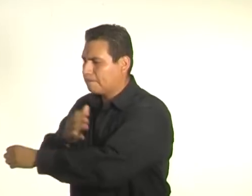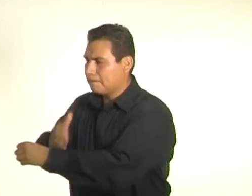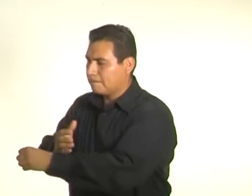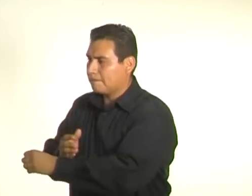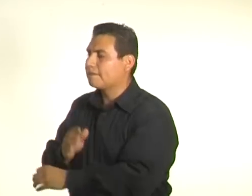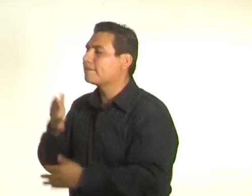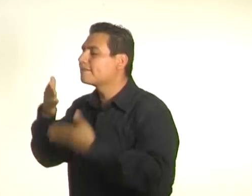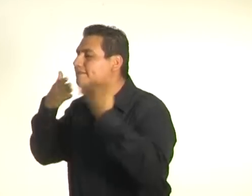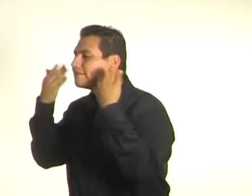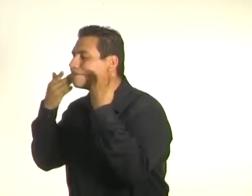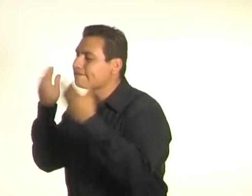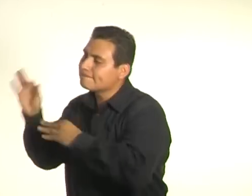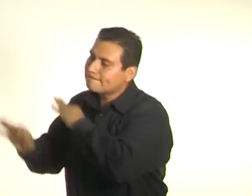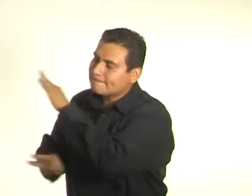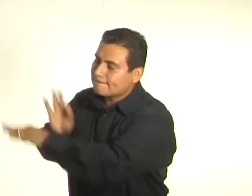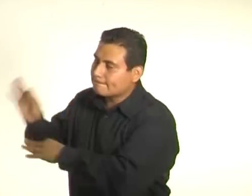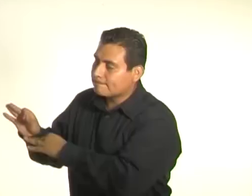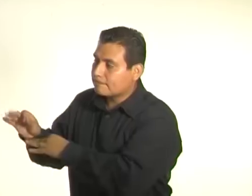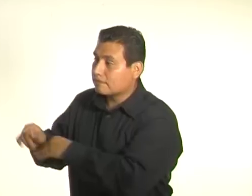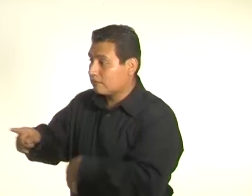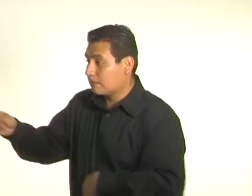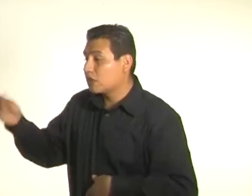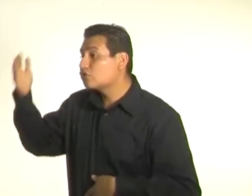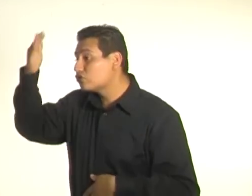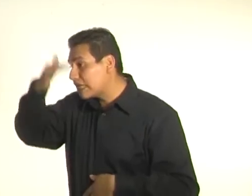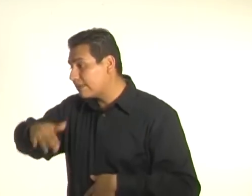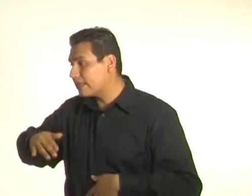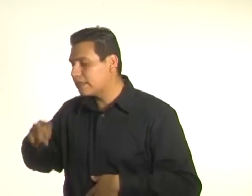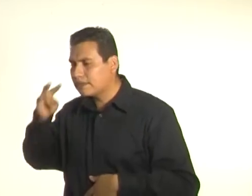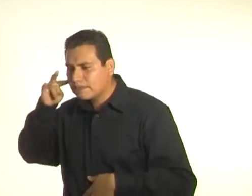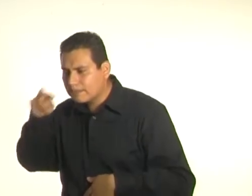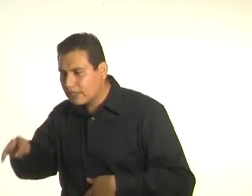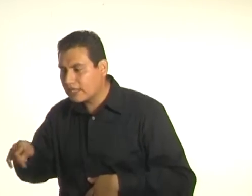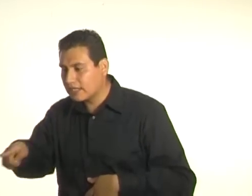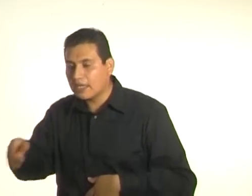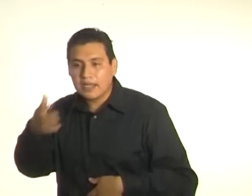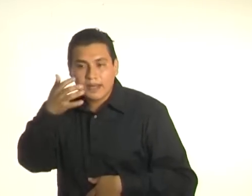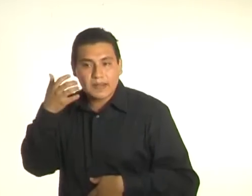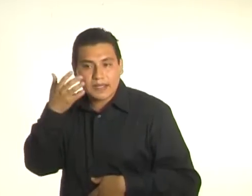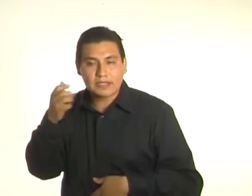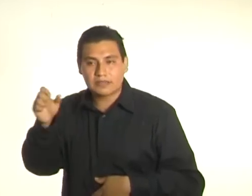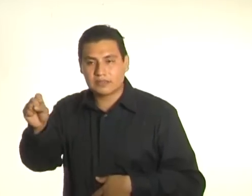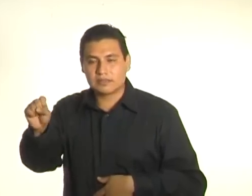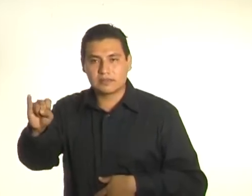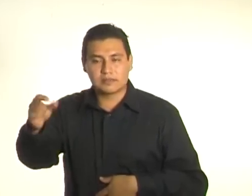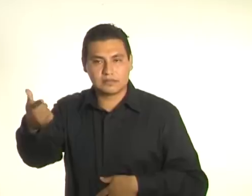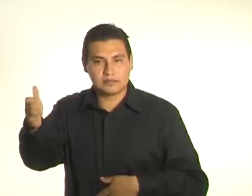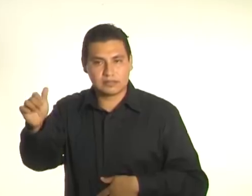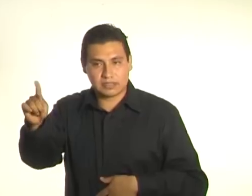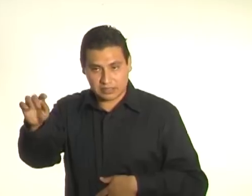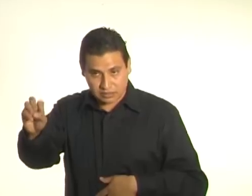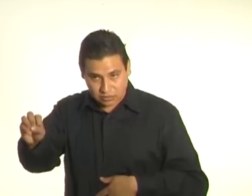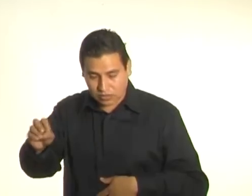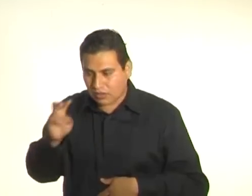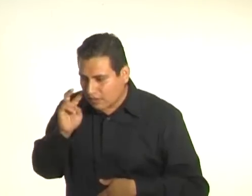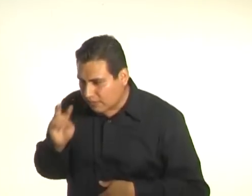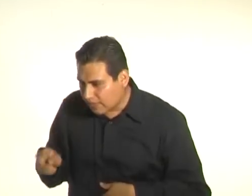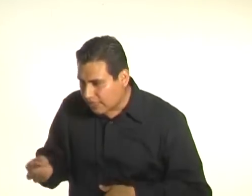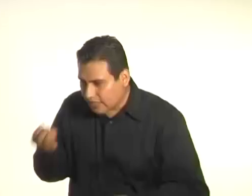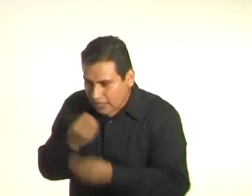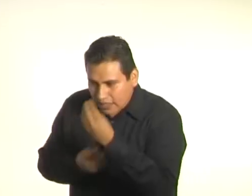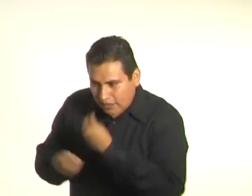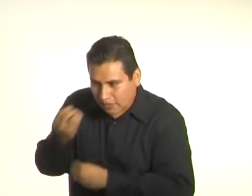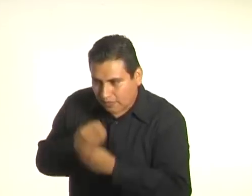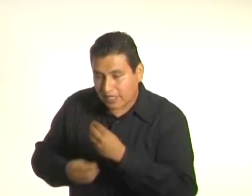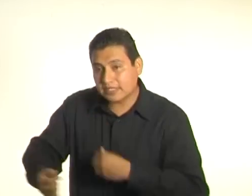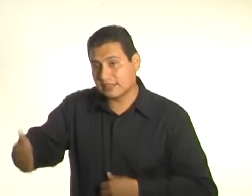día que Sixto cenaba seis veces. Eso sí se comunicaba, por eso es importante la